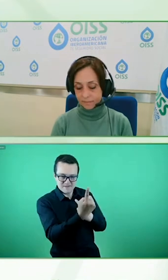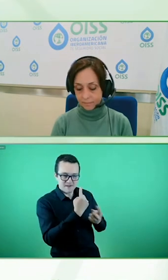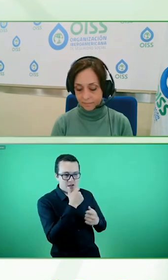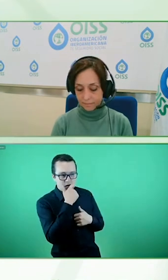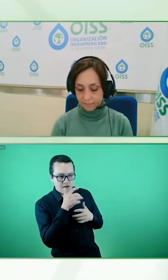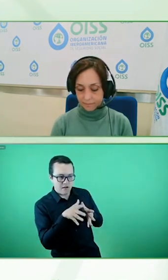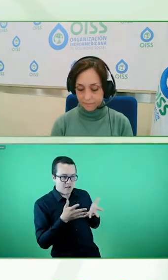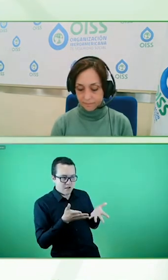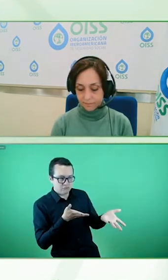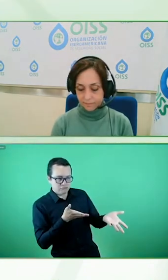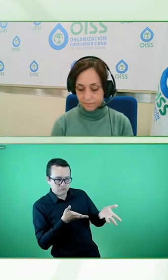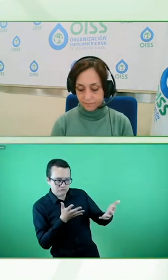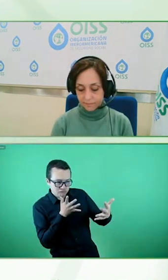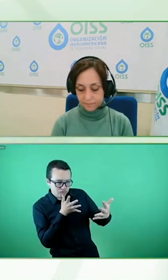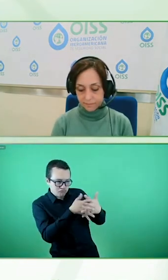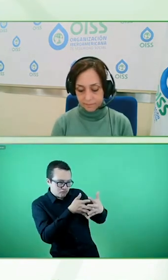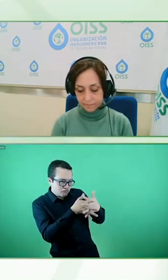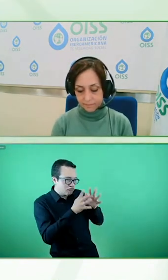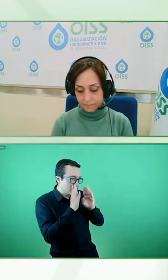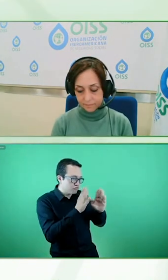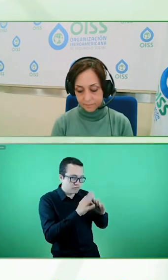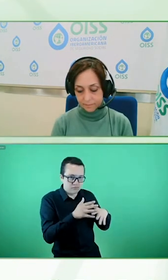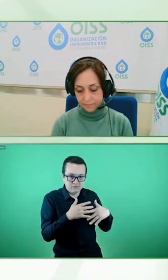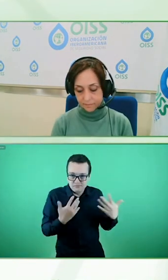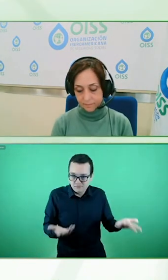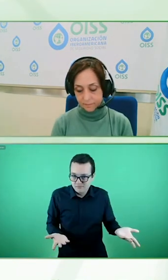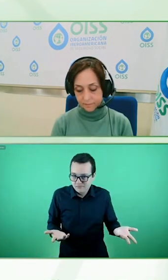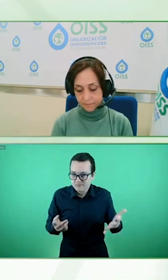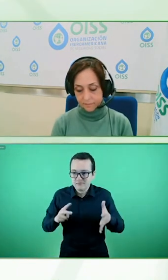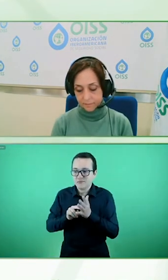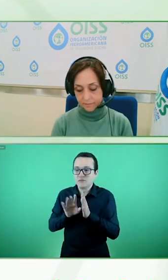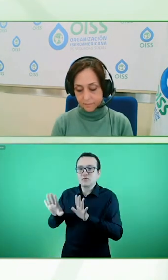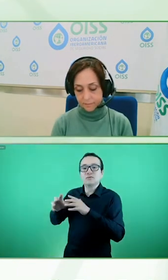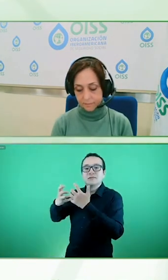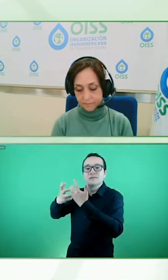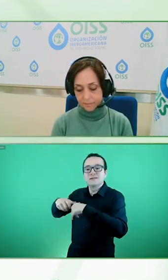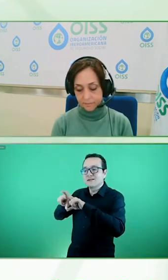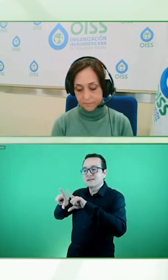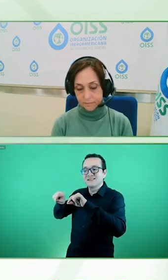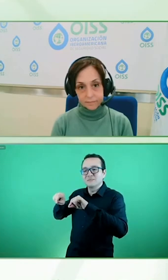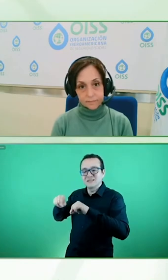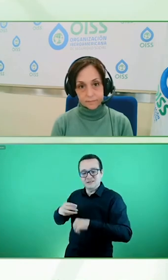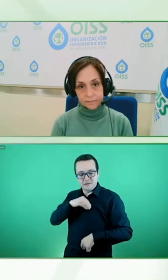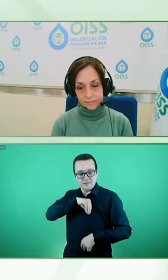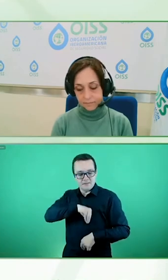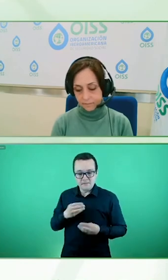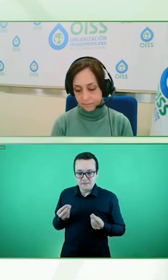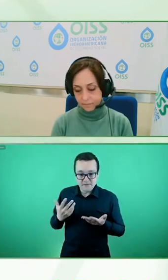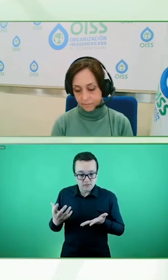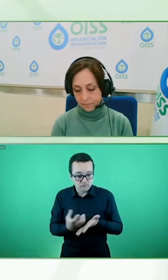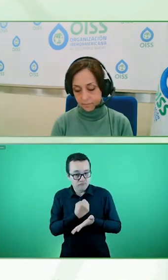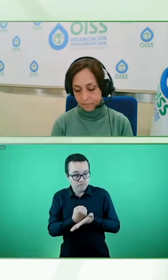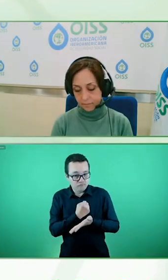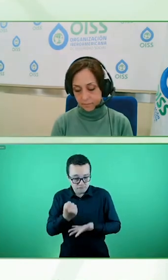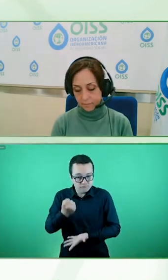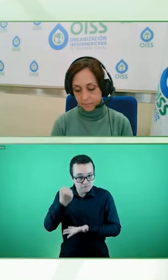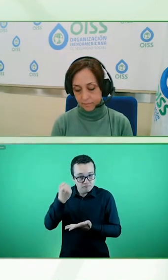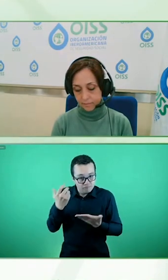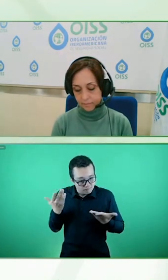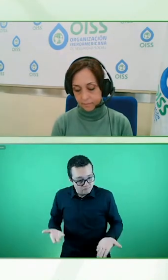obviamente es un beneficio para empresas, generar básicamente más ingresos. Al mismo tiempo,